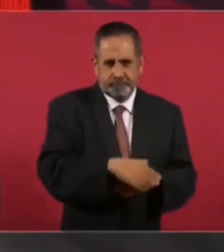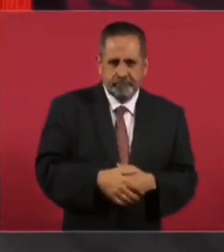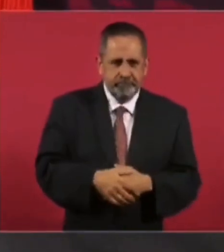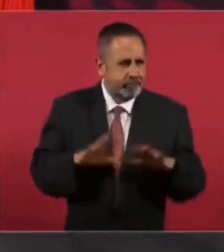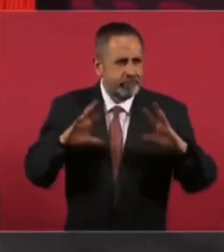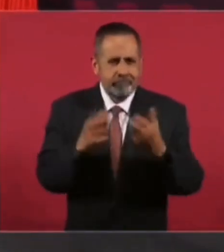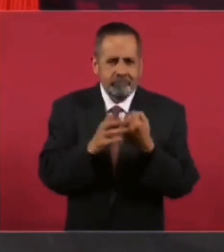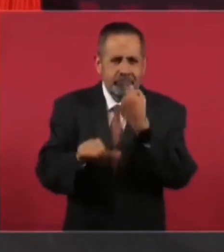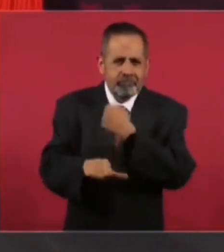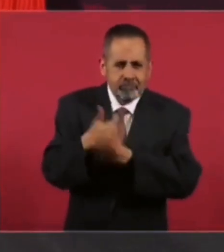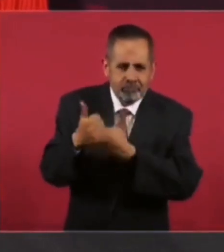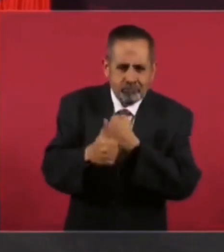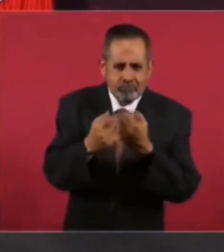once.